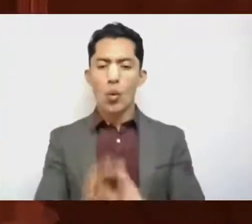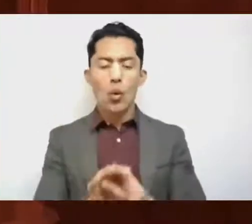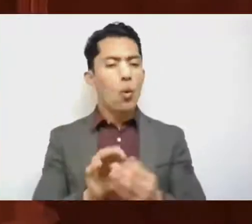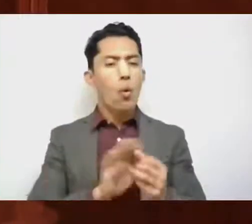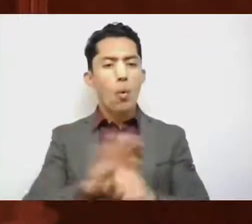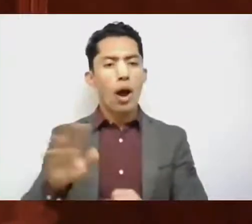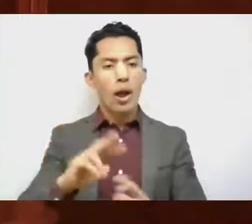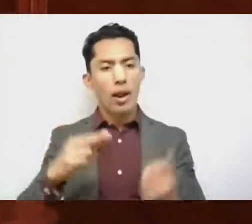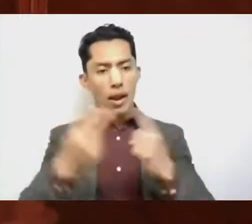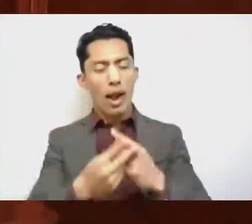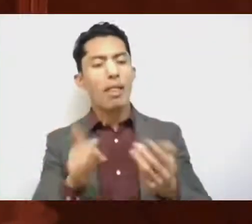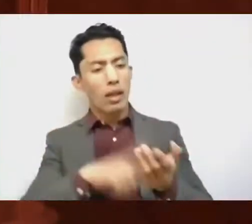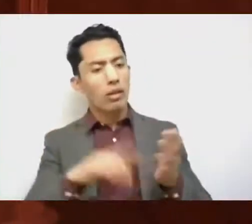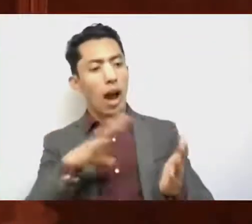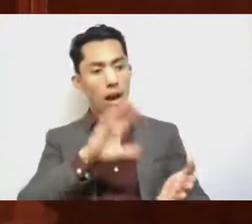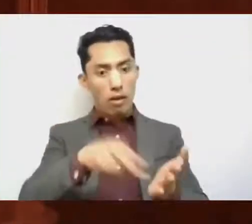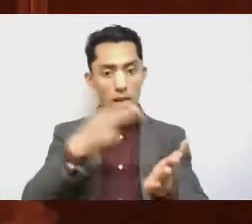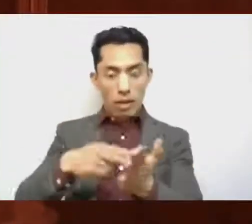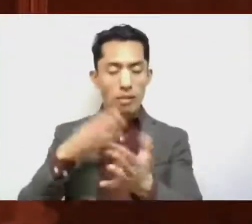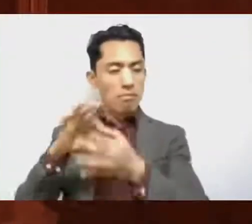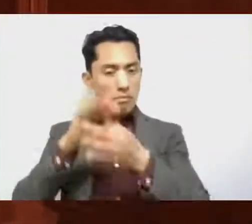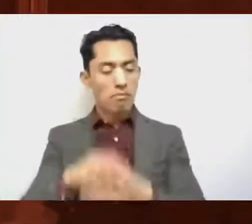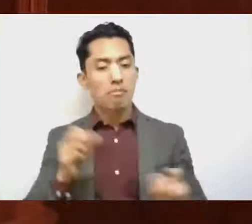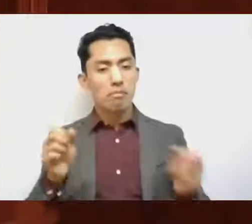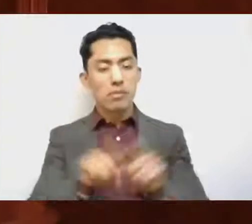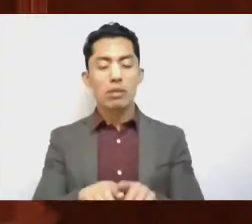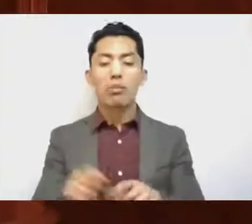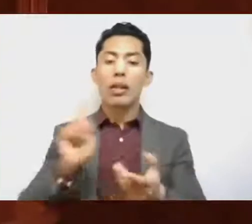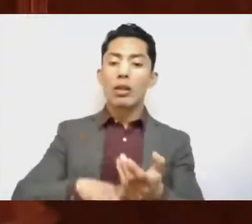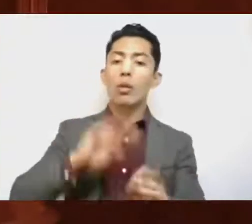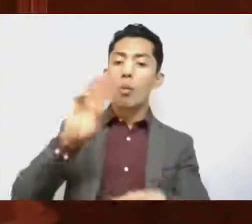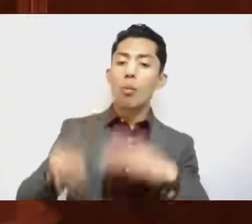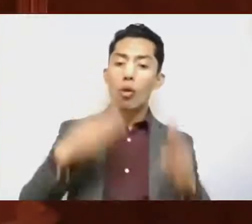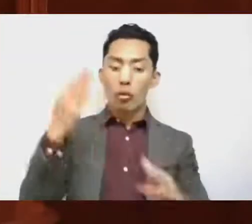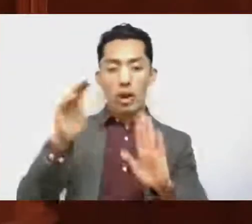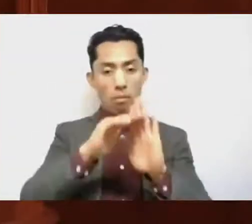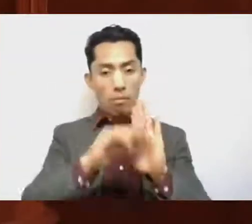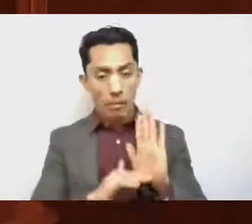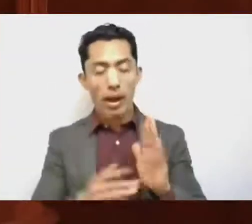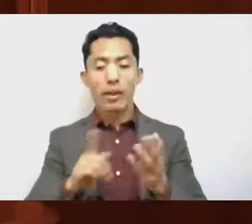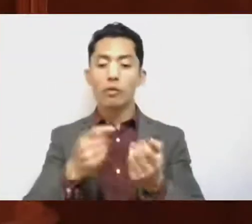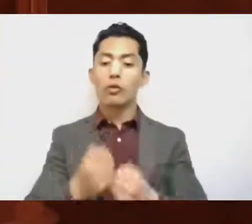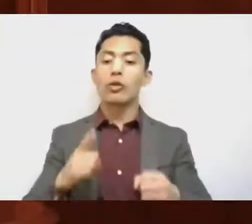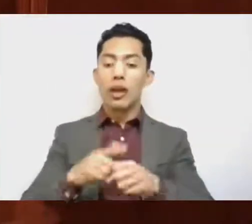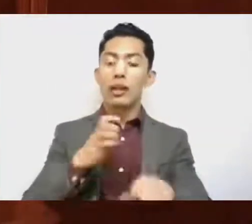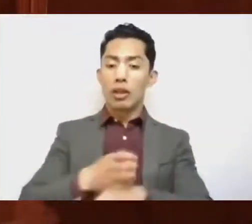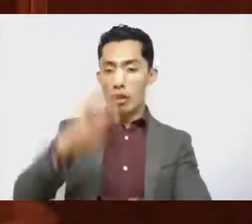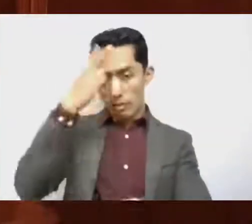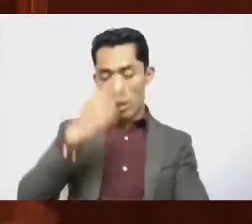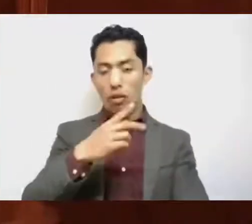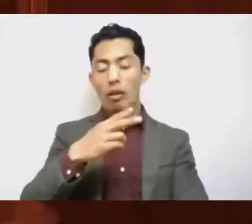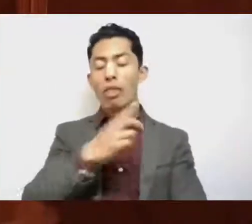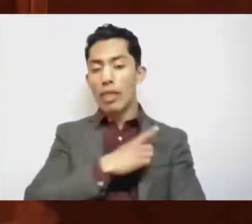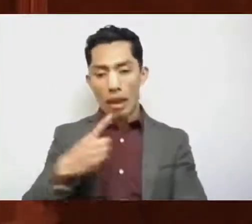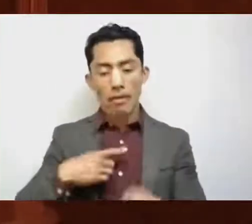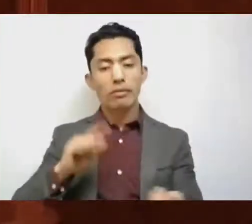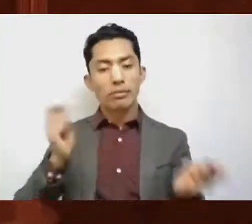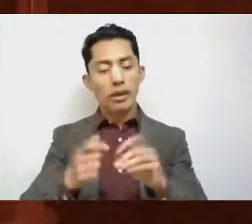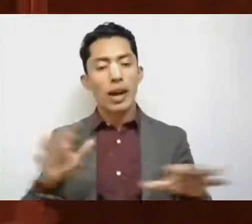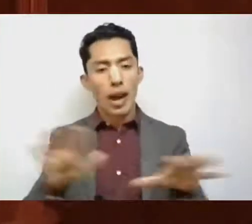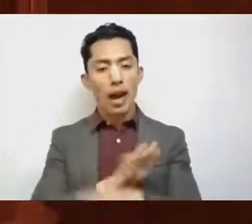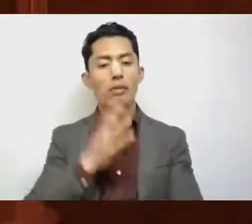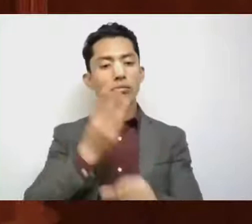ahí pactados. En alcance a la Agenda Mundial, la Agenda Social del Estado de México debe transformarse y generar las condiciones